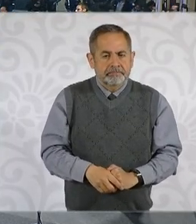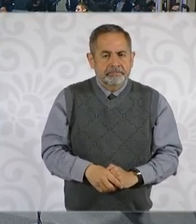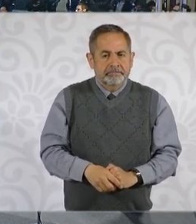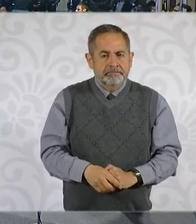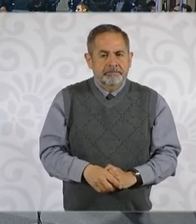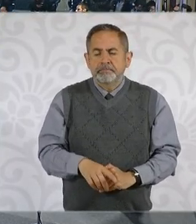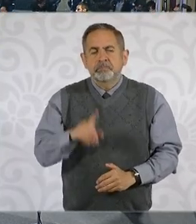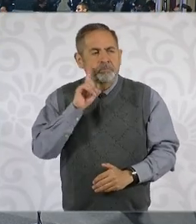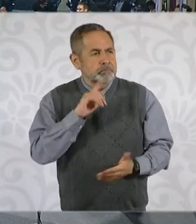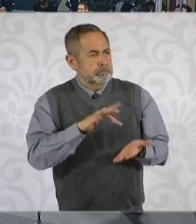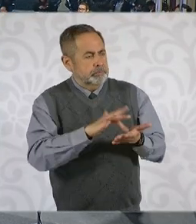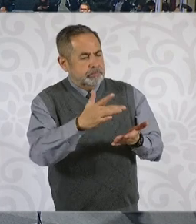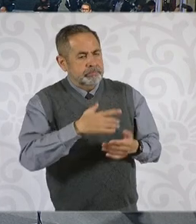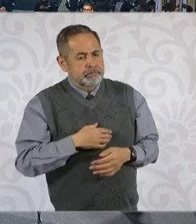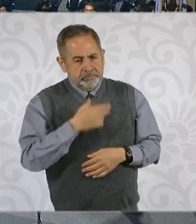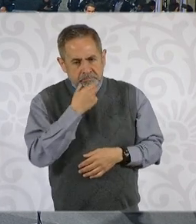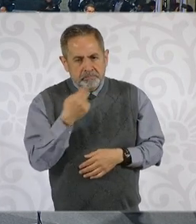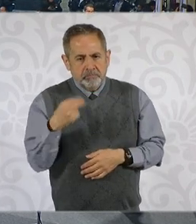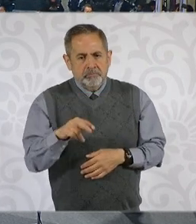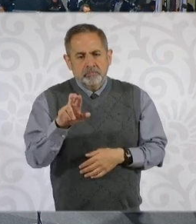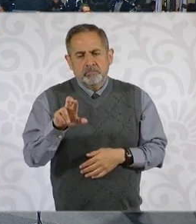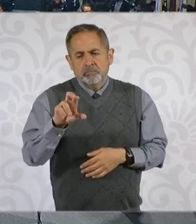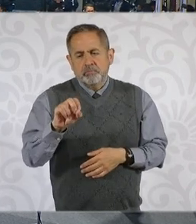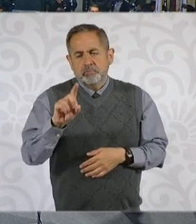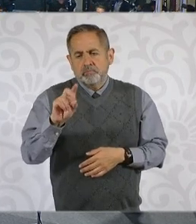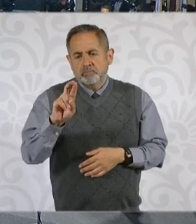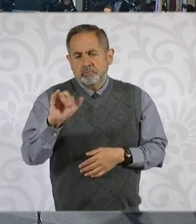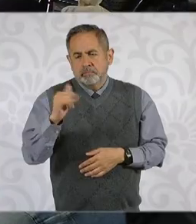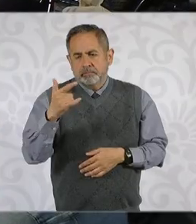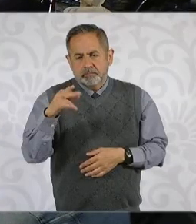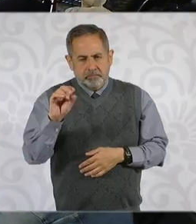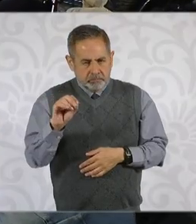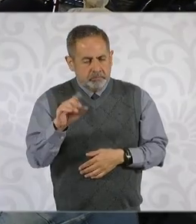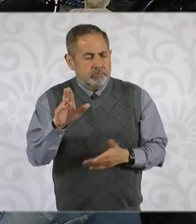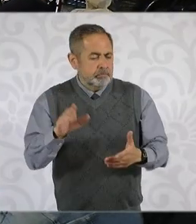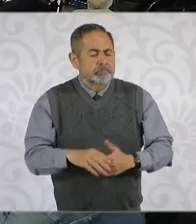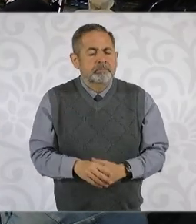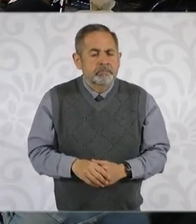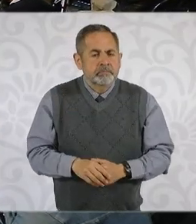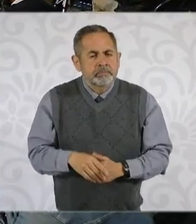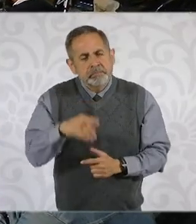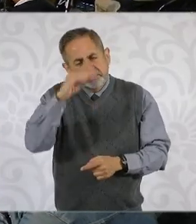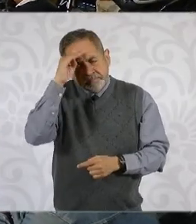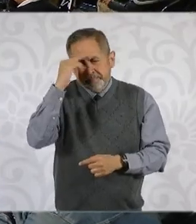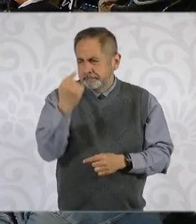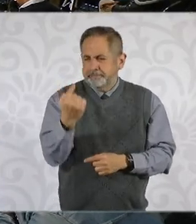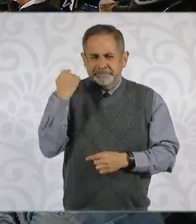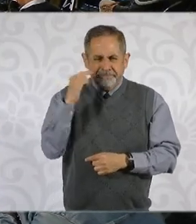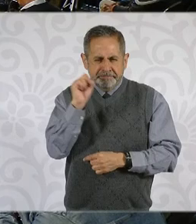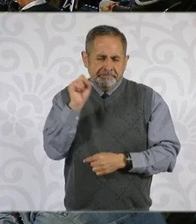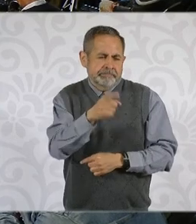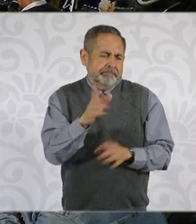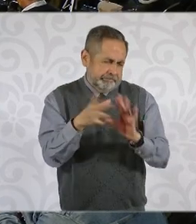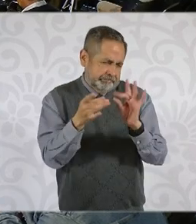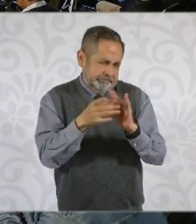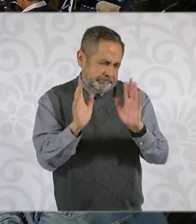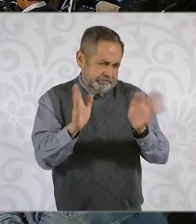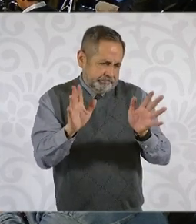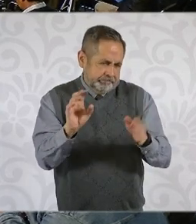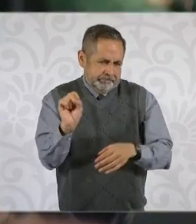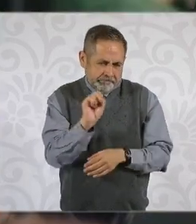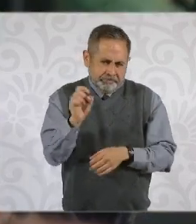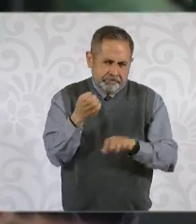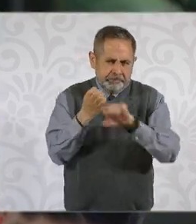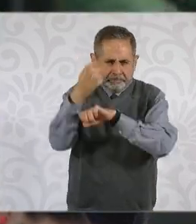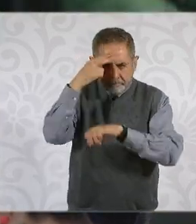Gracias, presidenta. Buenos días. Rodrigo Muñoz de NX Noticias. Su balance del fin de semana estuvo, bueno, ya comentó el sábado en el Estado de México